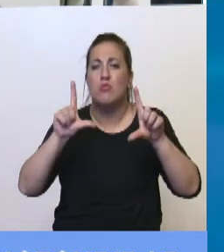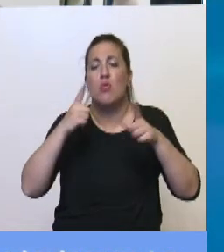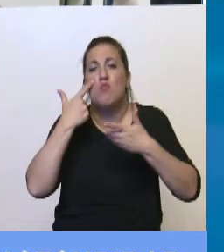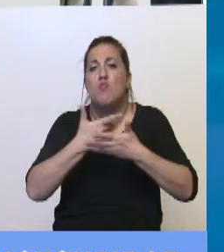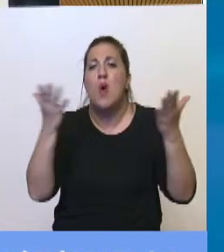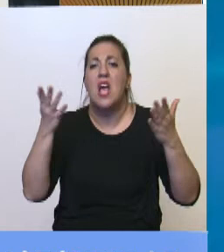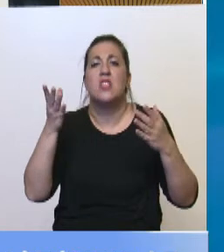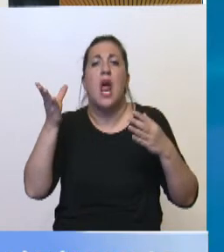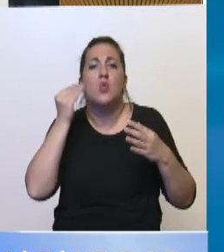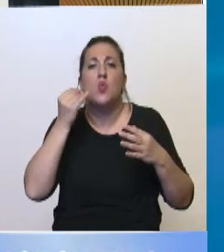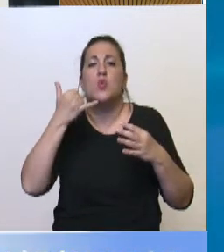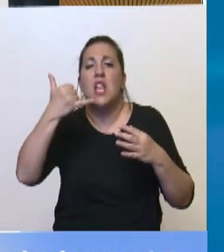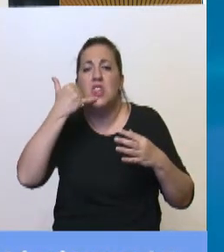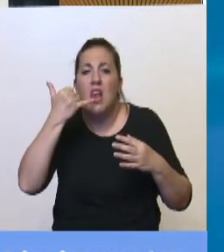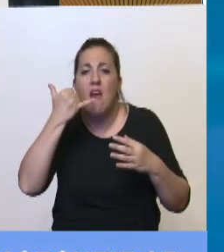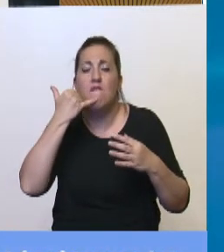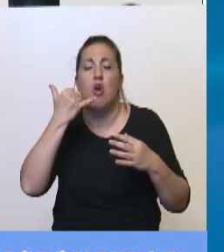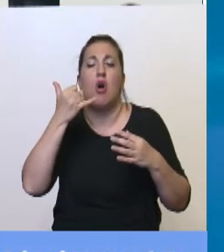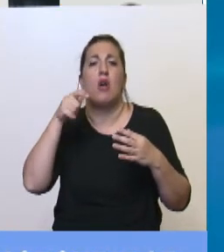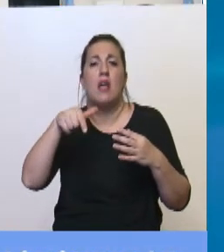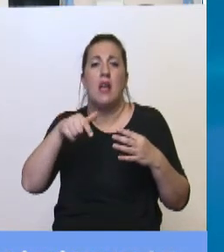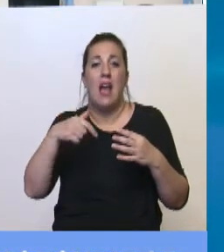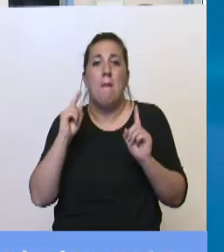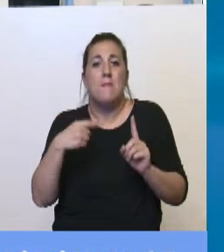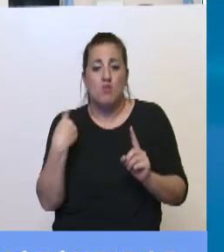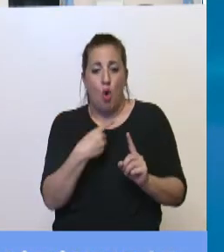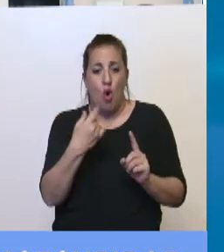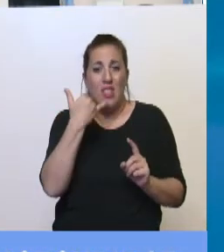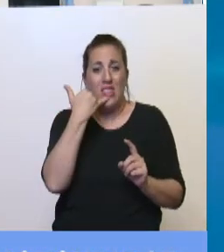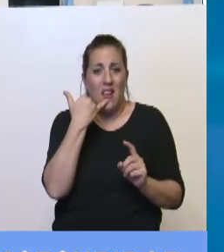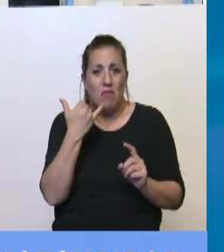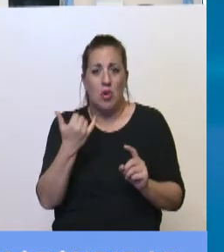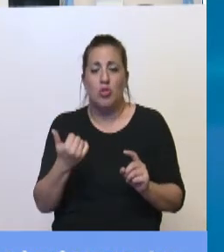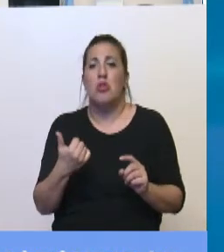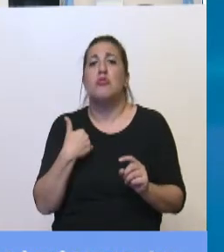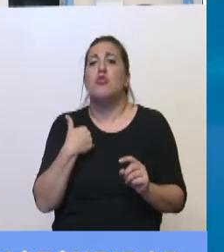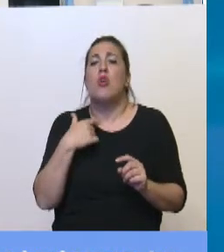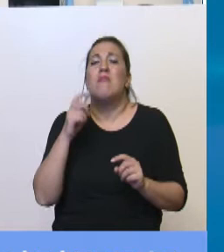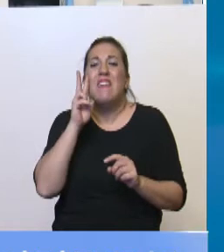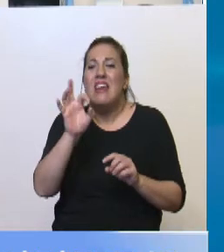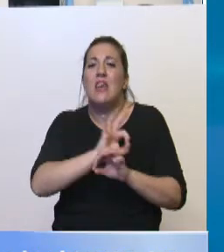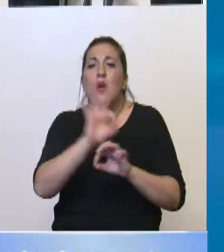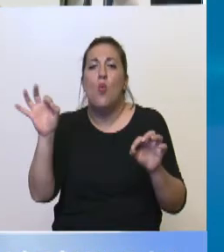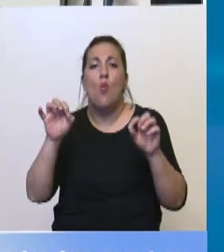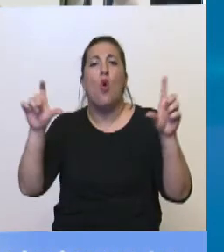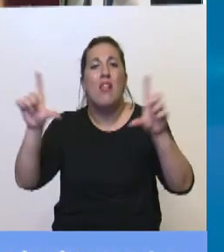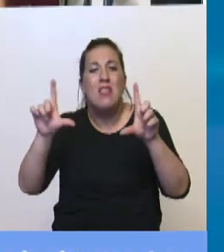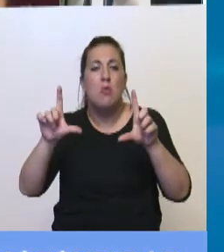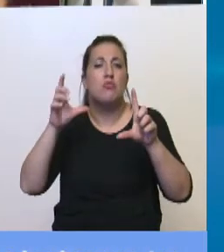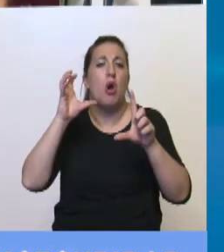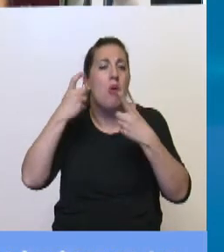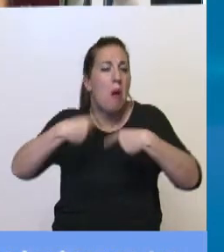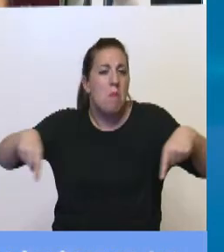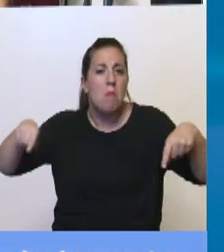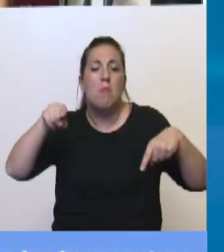las escuchas telefónicas que habían hecho a los teléfonos nuestros. No escuché a ninguno de esos medios que pasara en el audio de